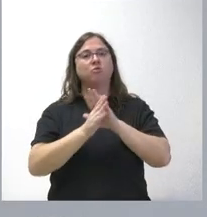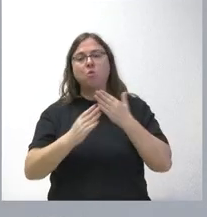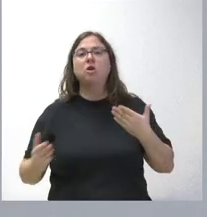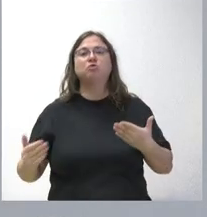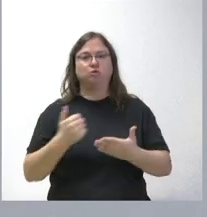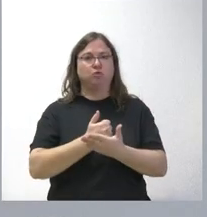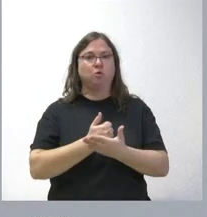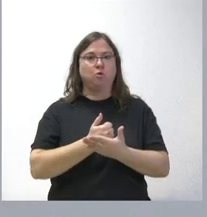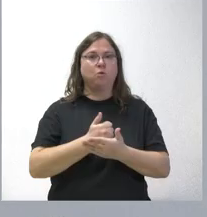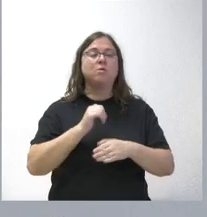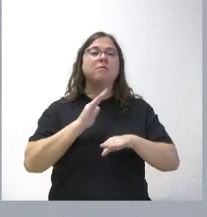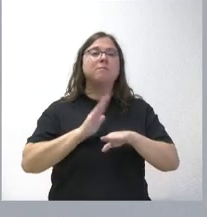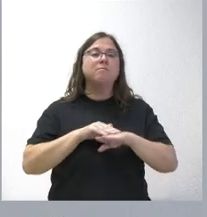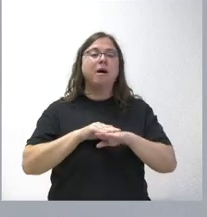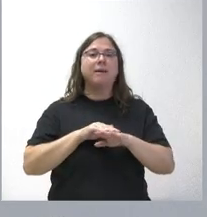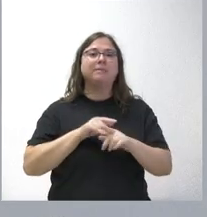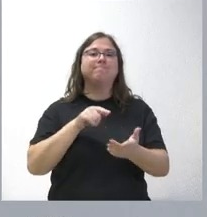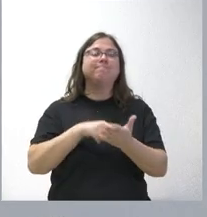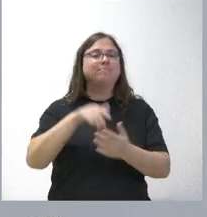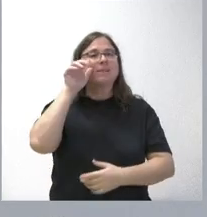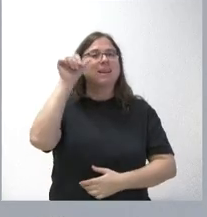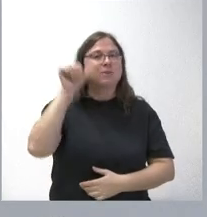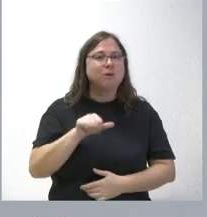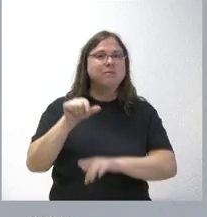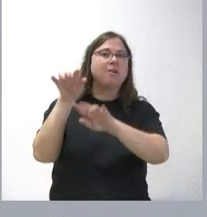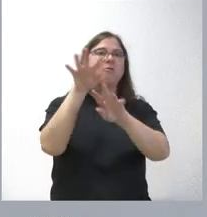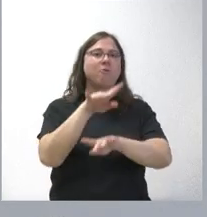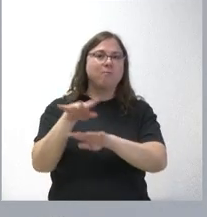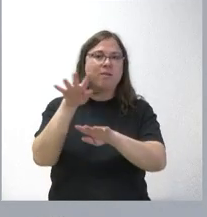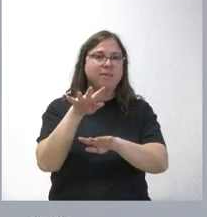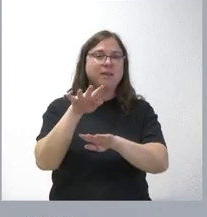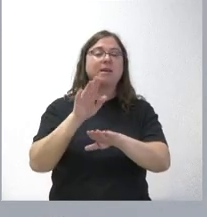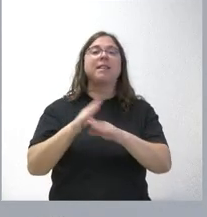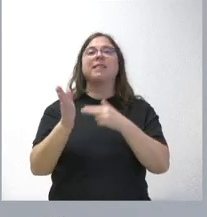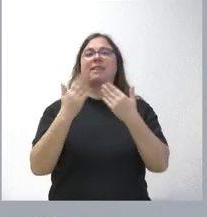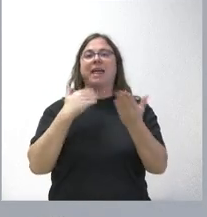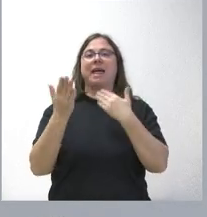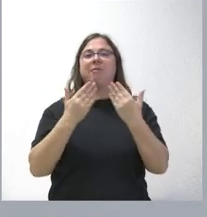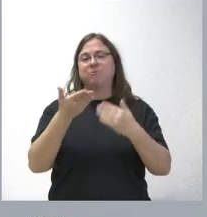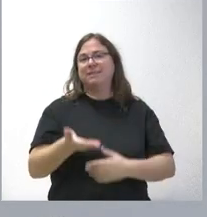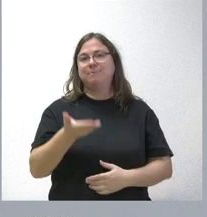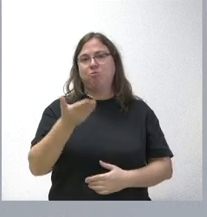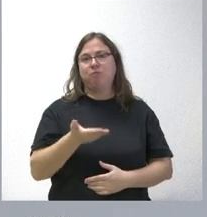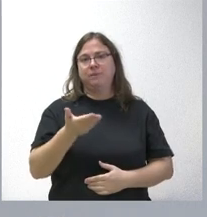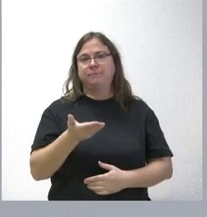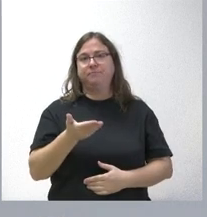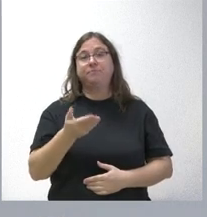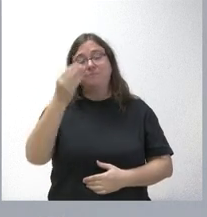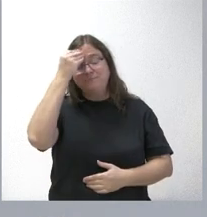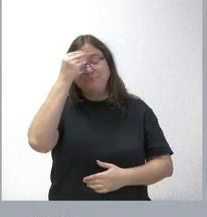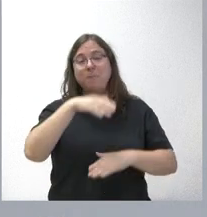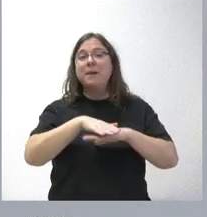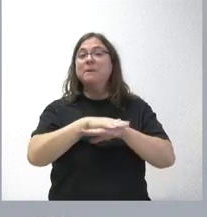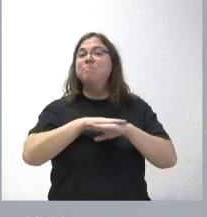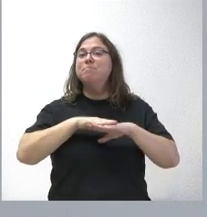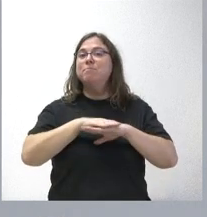para intentar persuadir, para escuchar, para convencer. El diálogo nos parece muy importante y creemos que partimos de unas bases